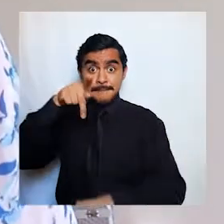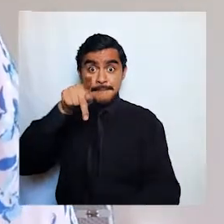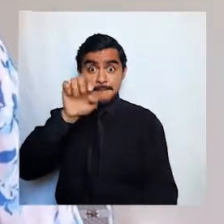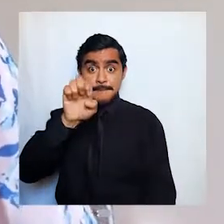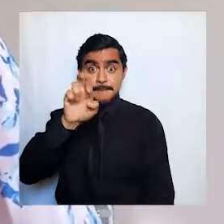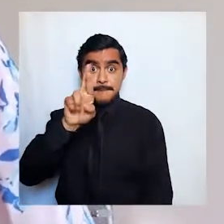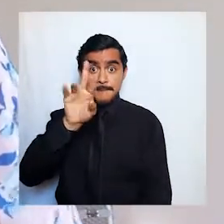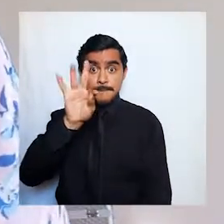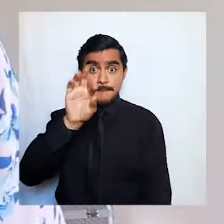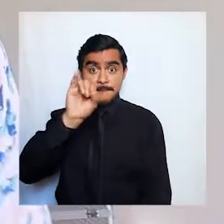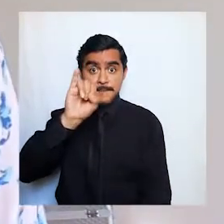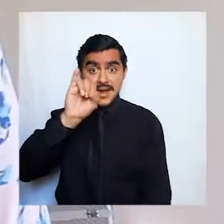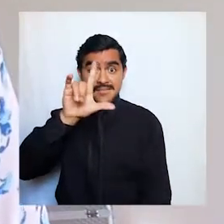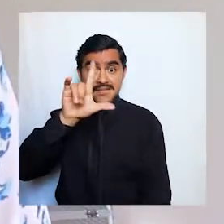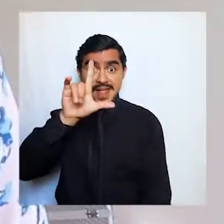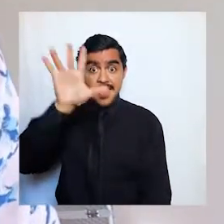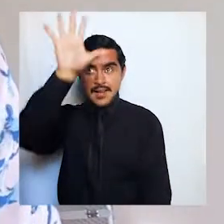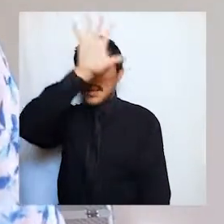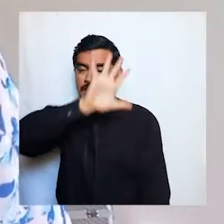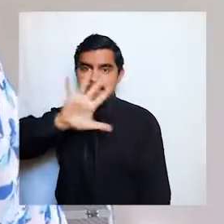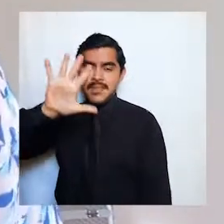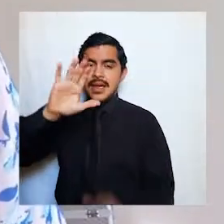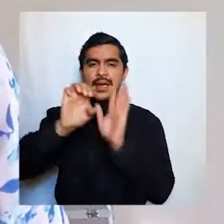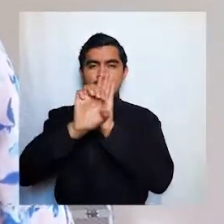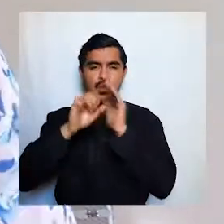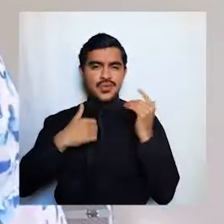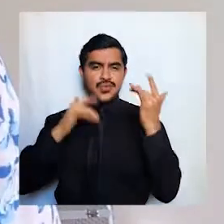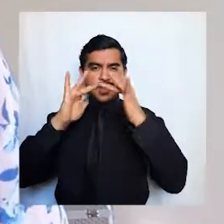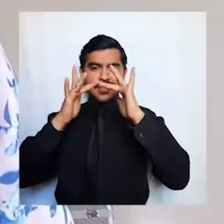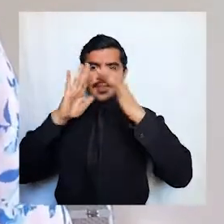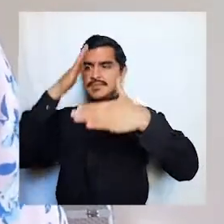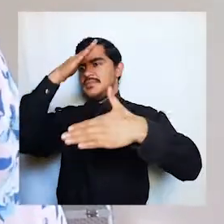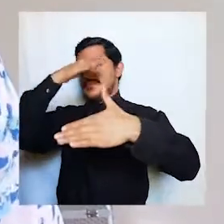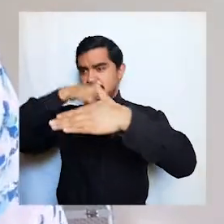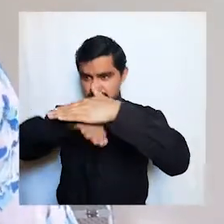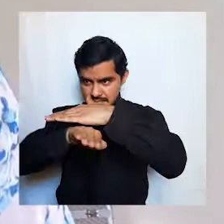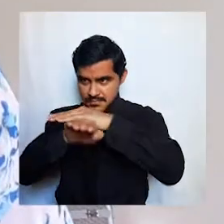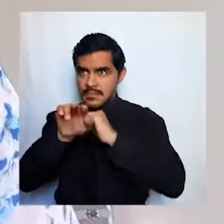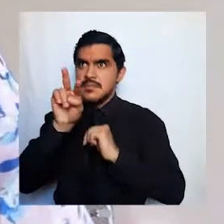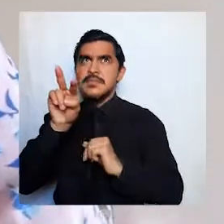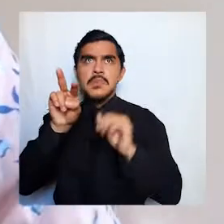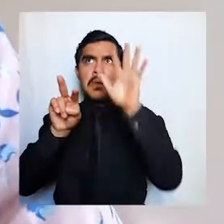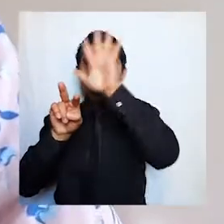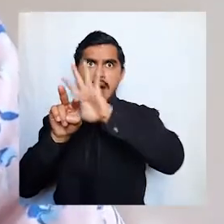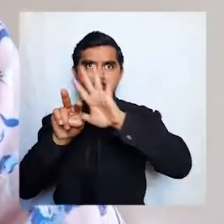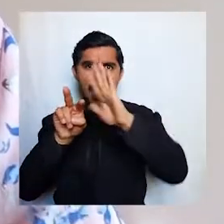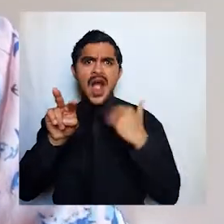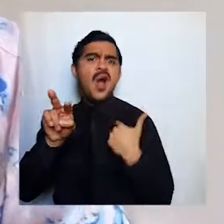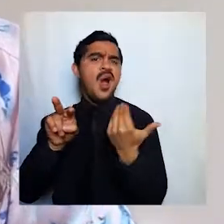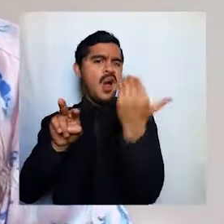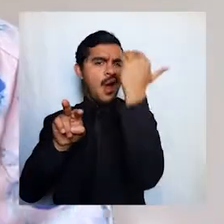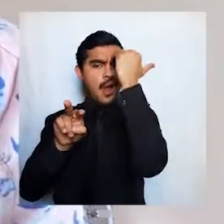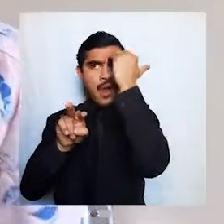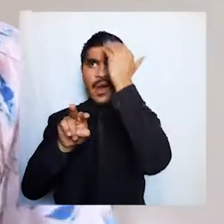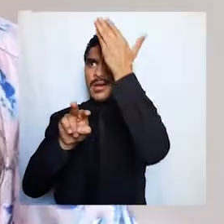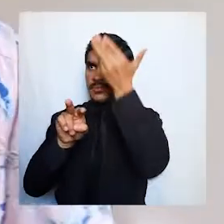cuenta en cualquiera de esas plataformas de internet y te vea yo entienda de qué se va a tratar tu perfil